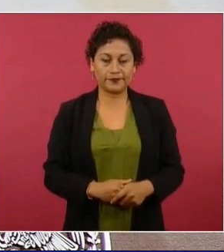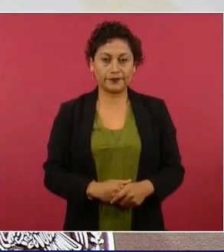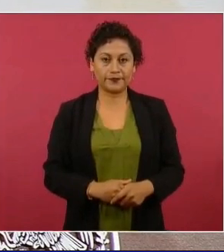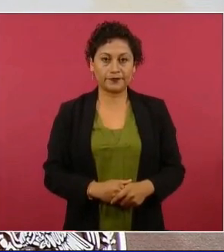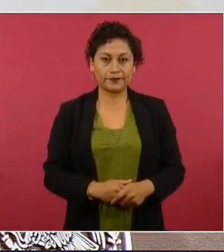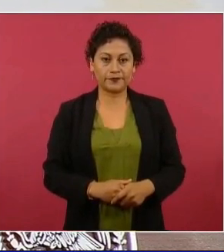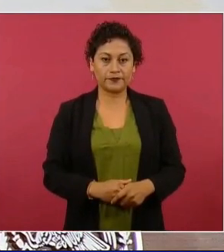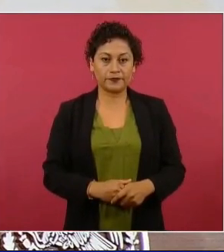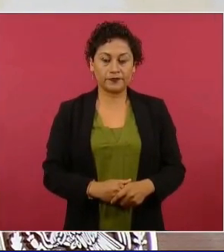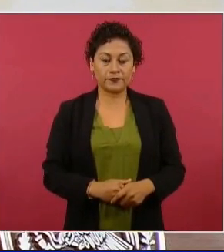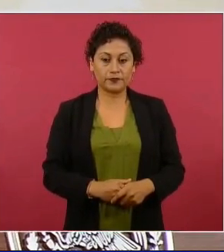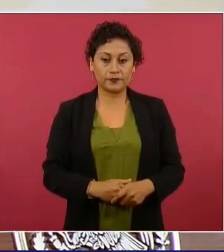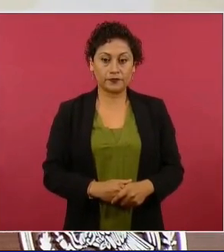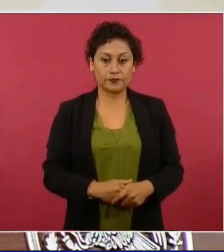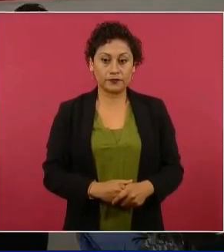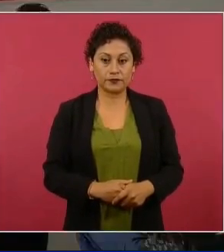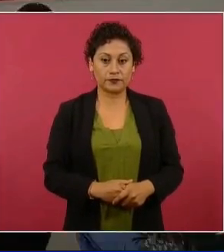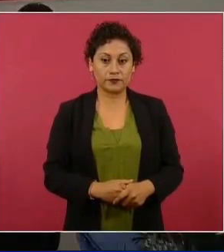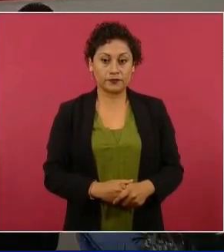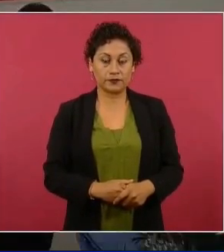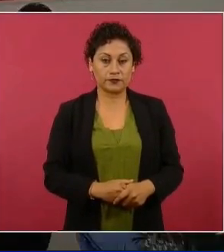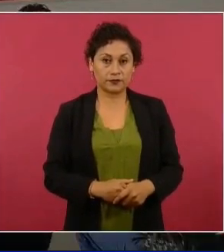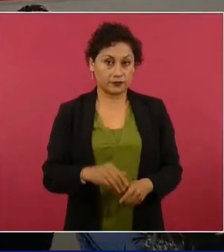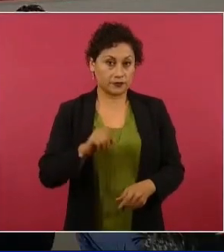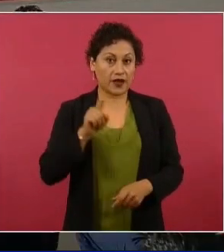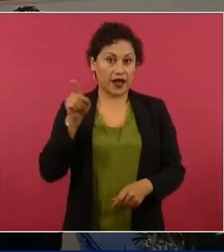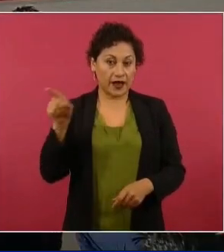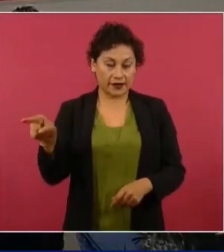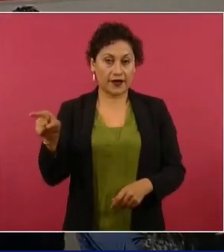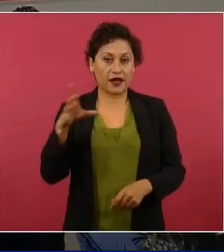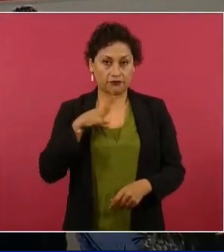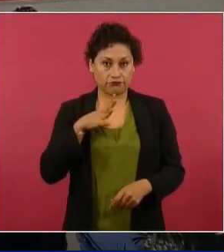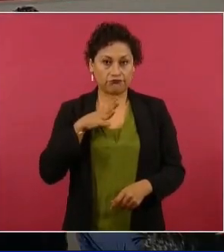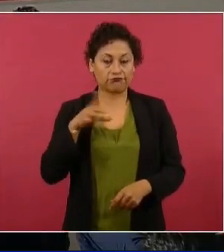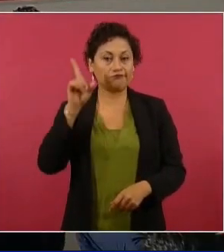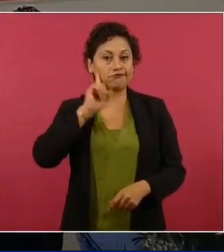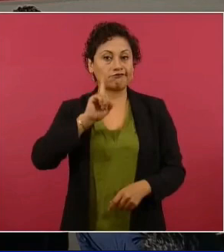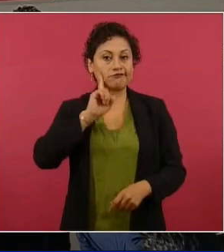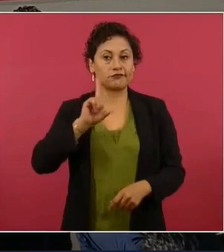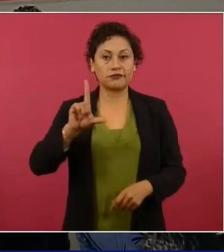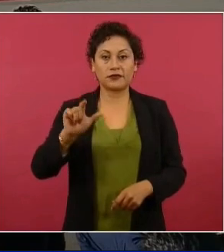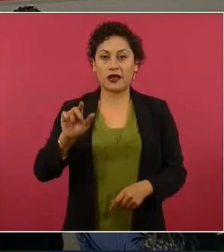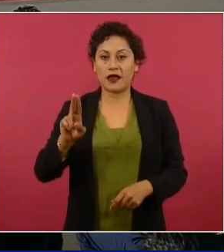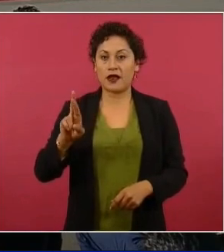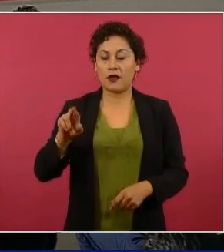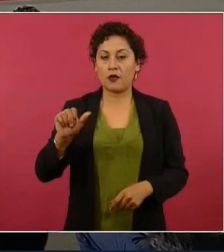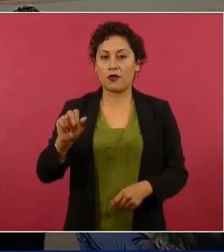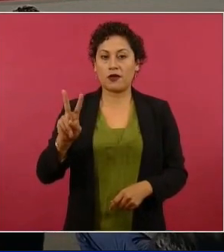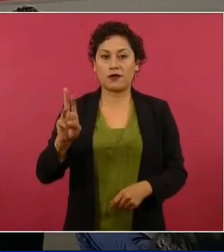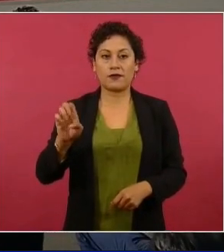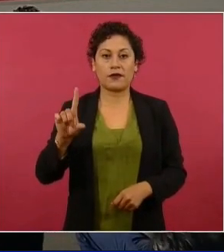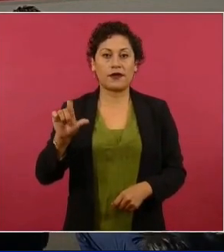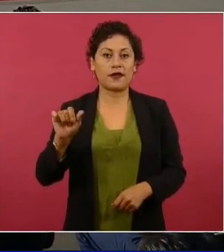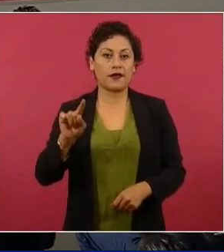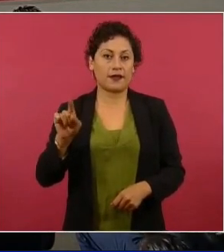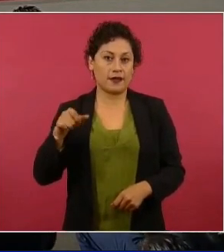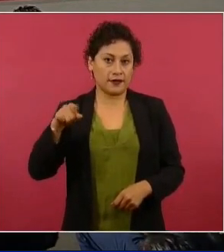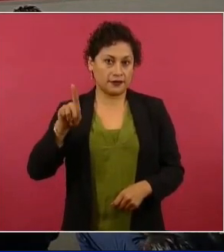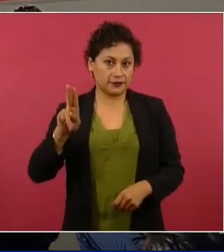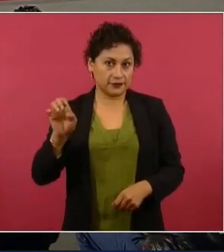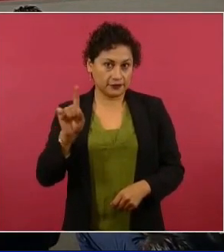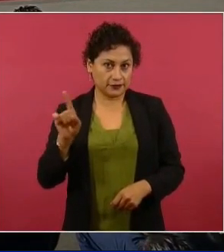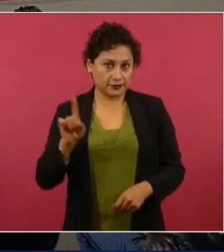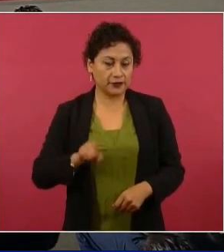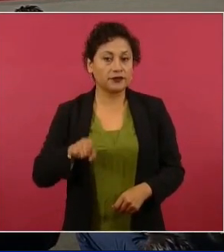Está allá, como siempre, Laura Velásquez, que es la